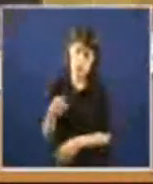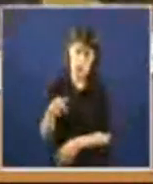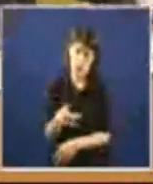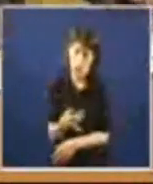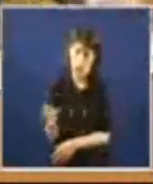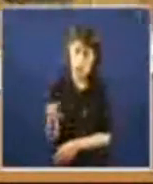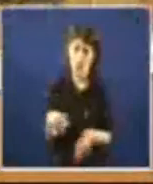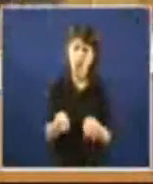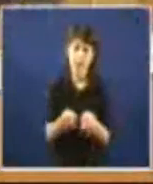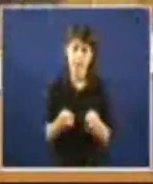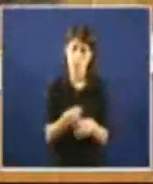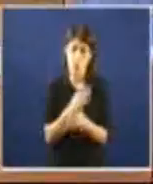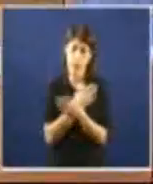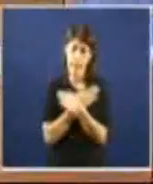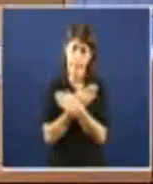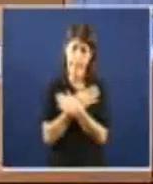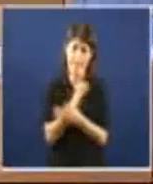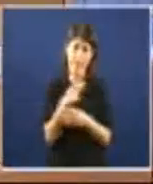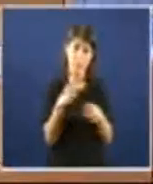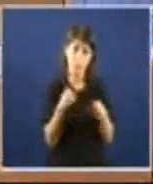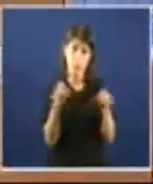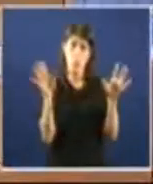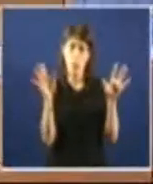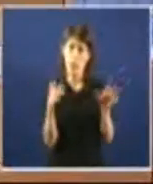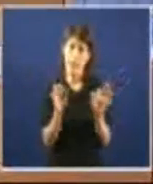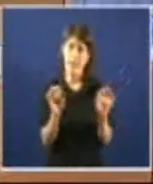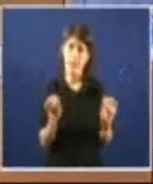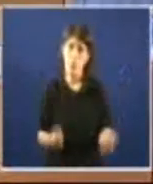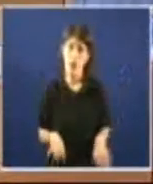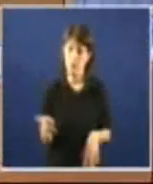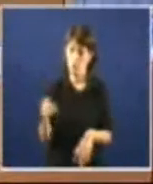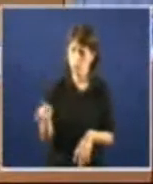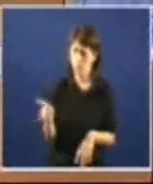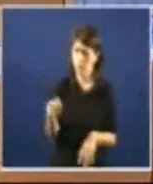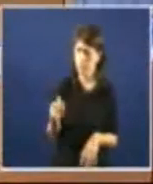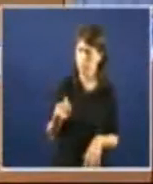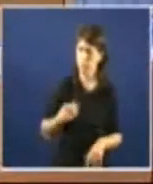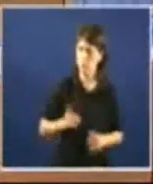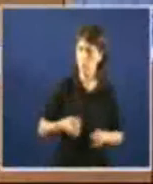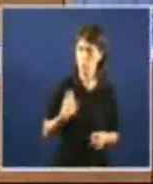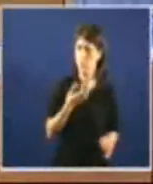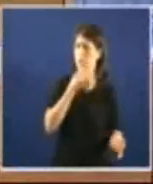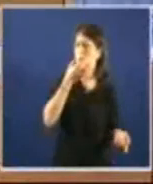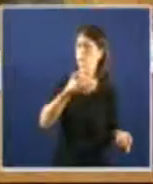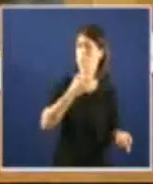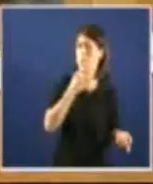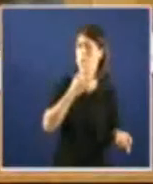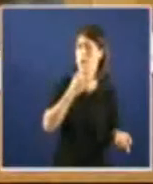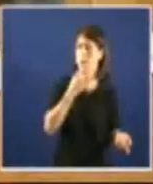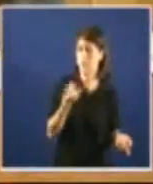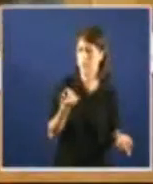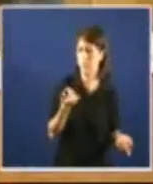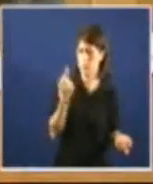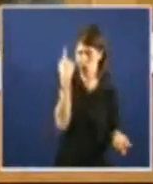como as apariciós da Virgen de Fátima, vostedes que dominan perfectamente o inglés serán capaces de